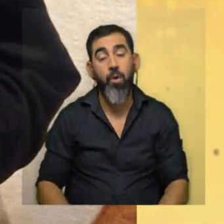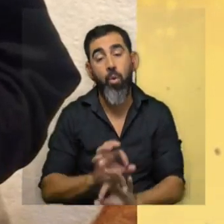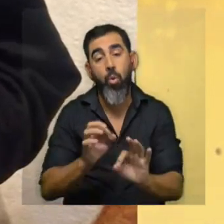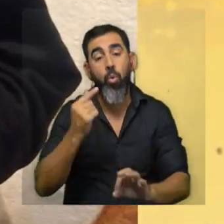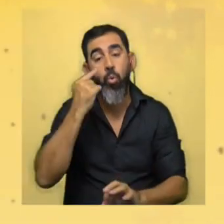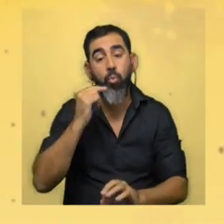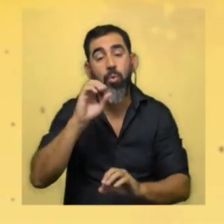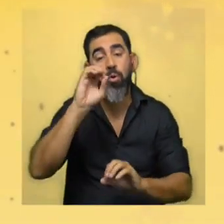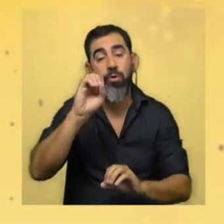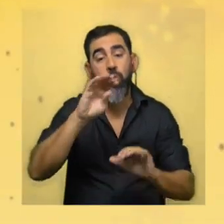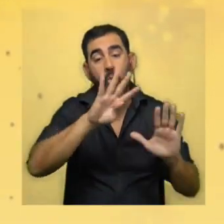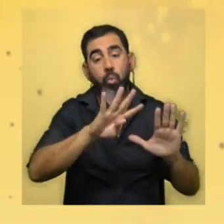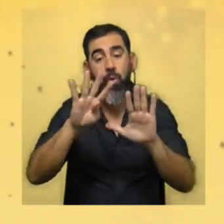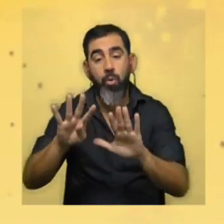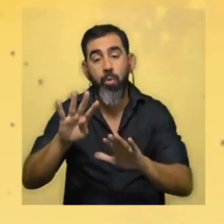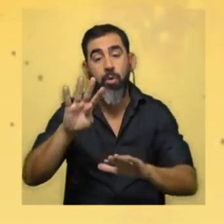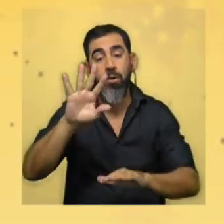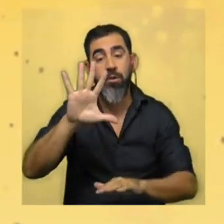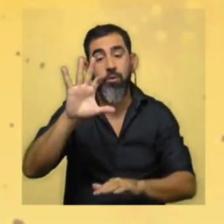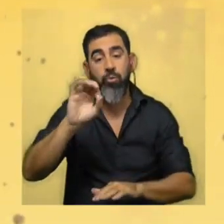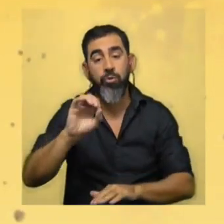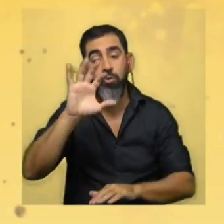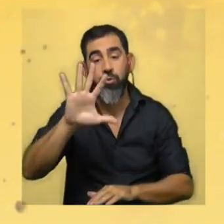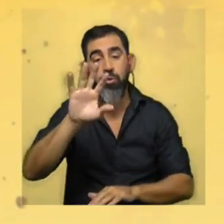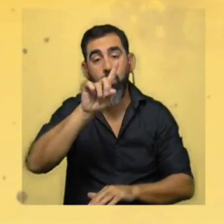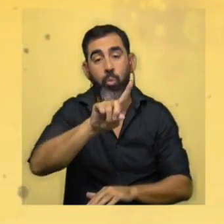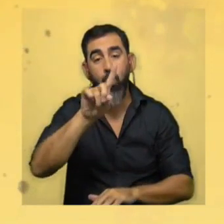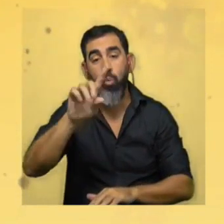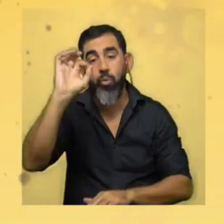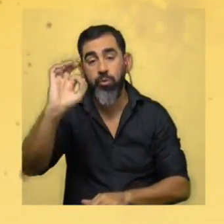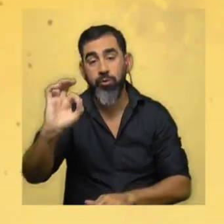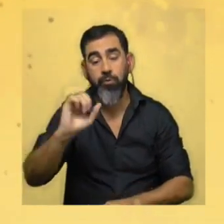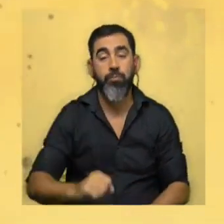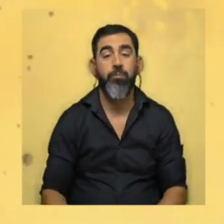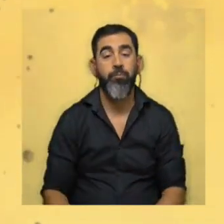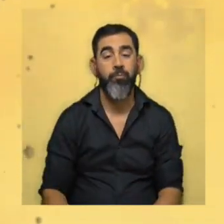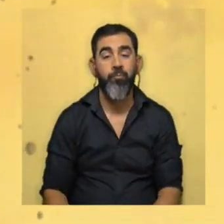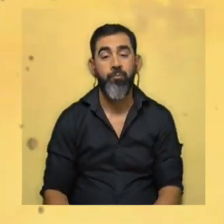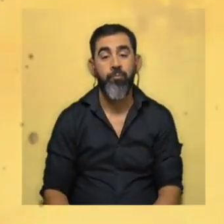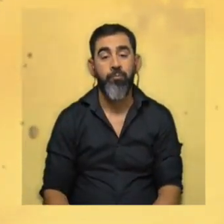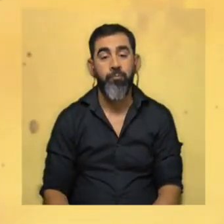o al celular 099-505-110.